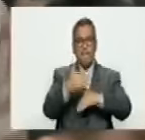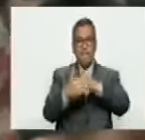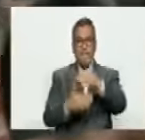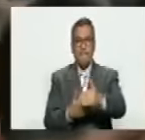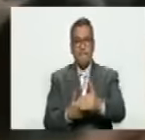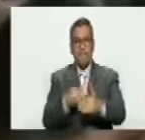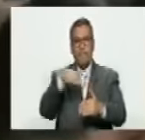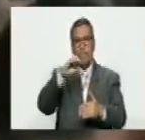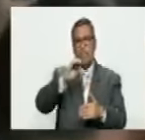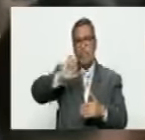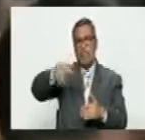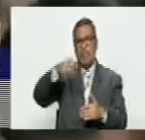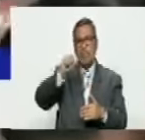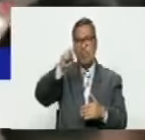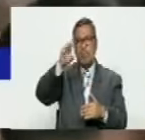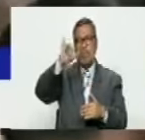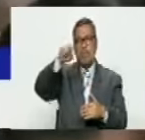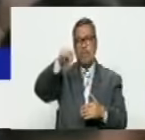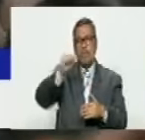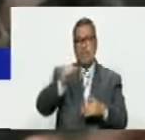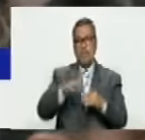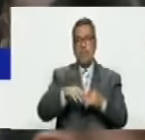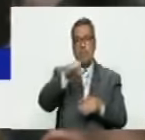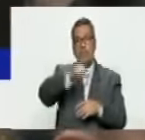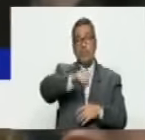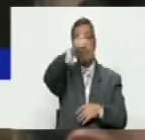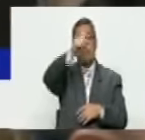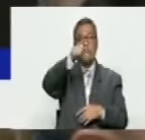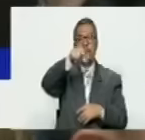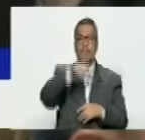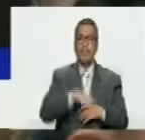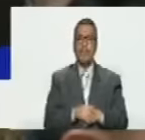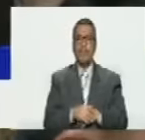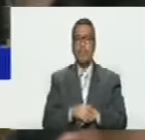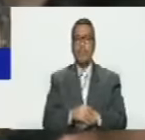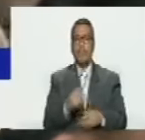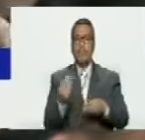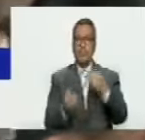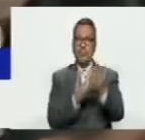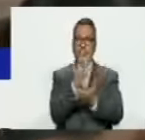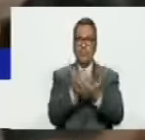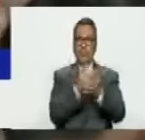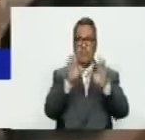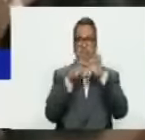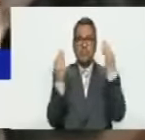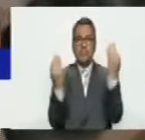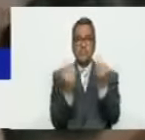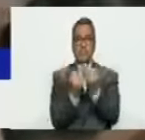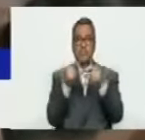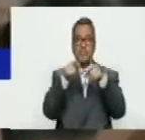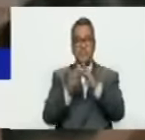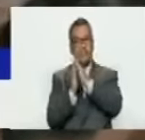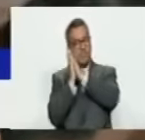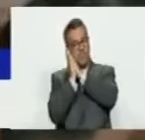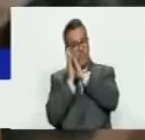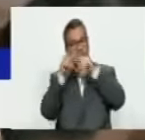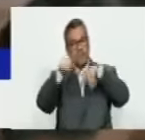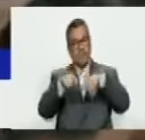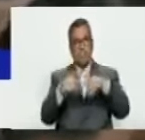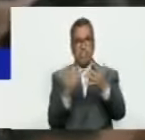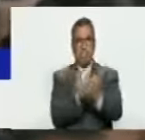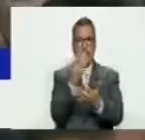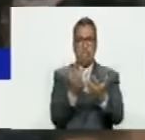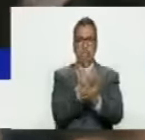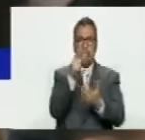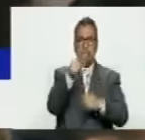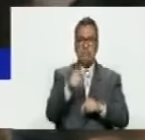Cisjordania, en esas Cisjordanias del norte, donde quemaban familias que estaban durmiendo, las quemaban